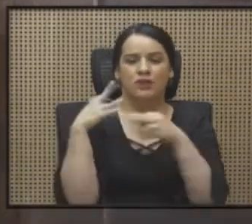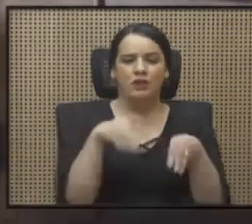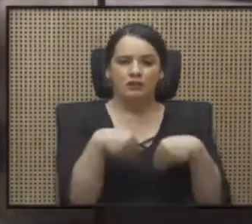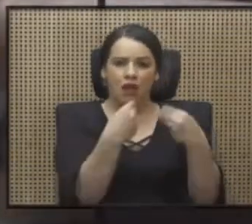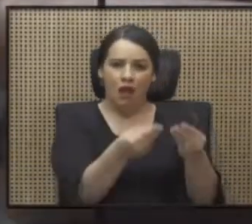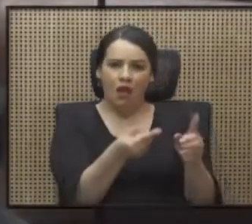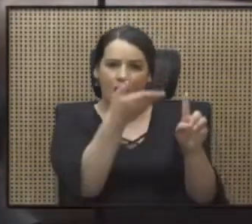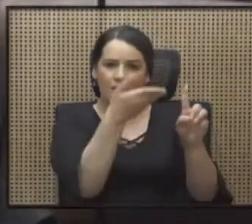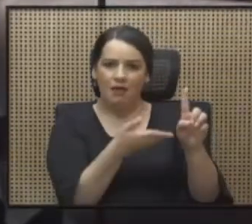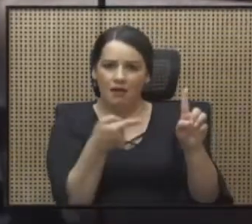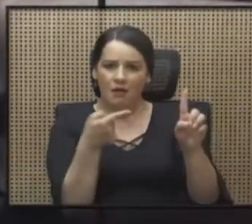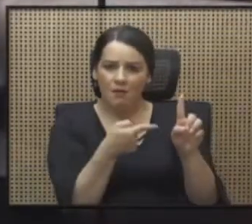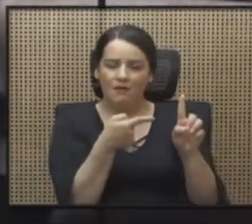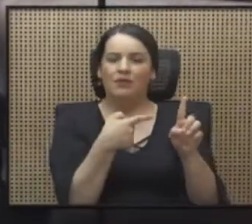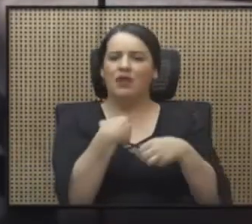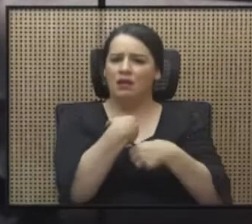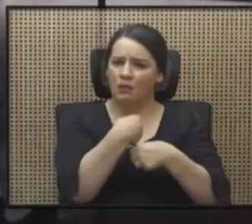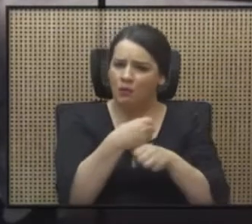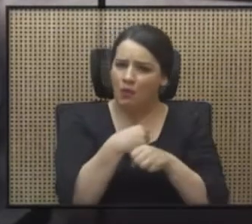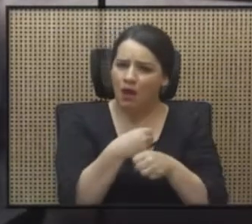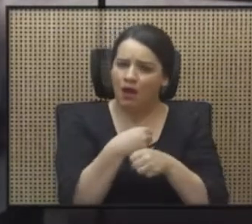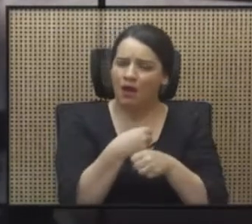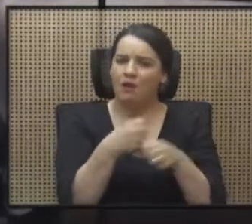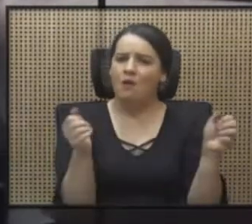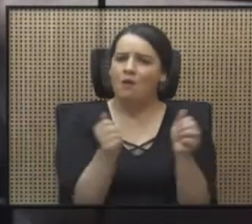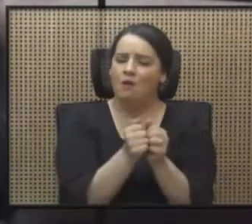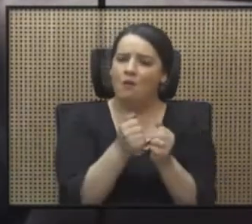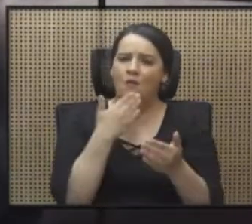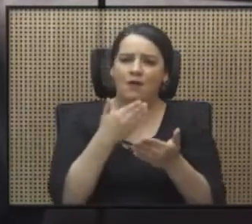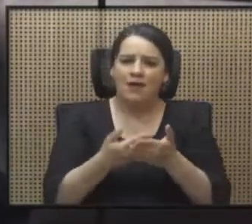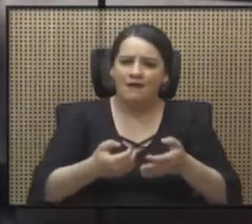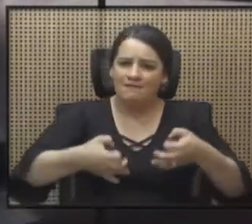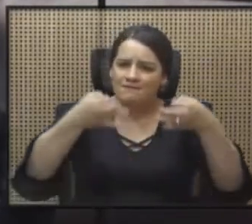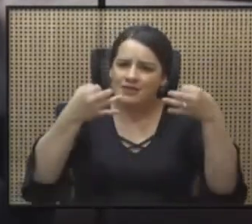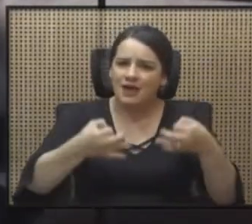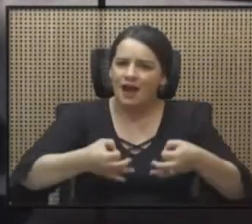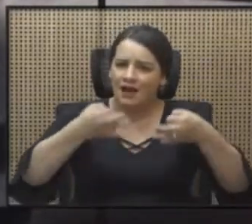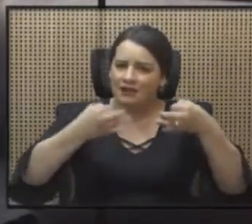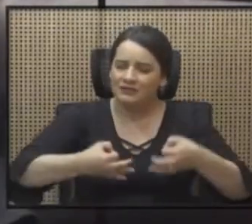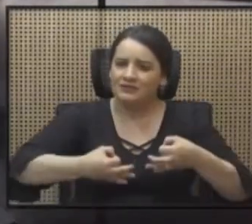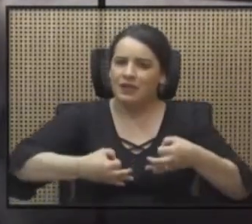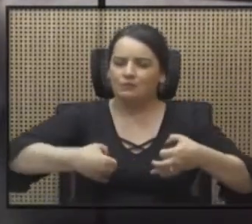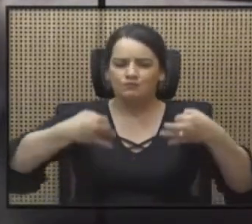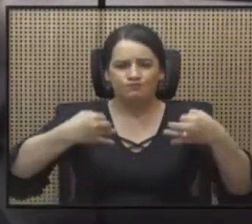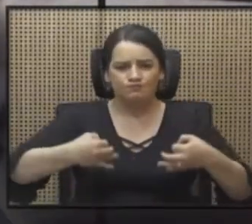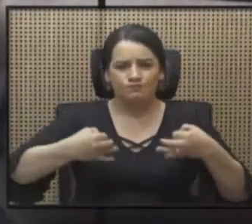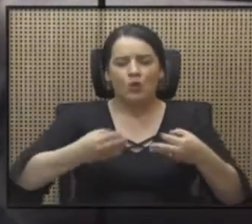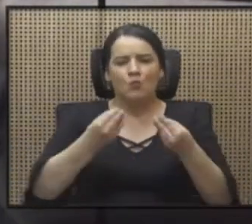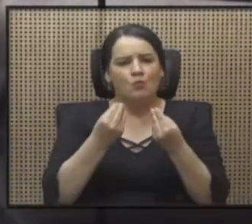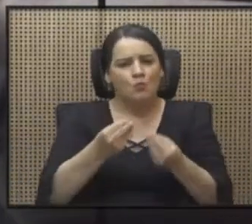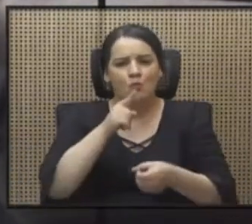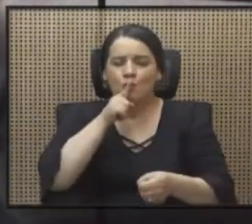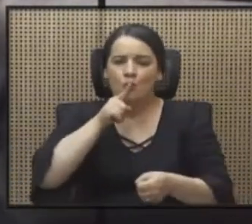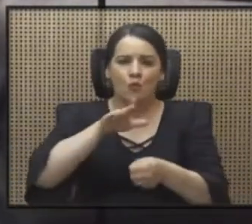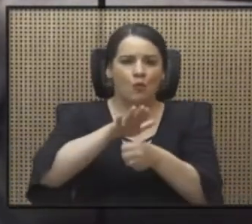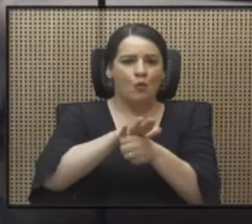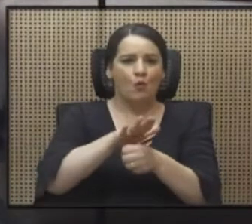lo ha desempeñado con eficacia, con eficiencia y con mucho compromiso.